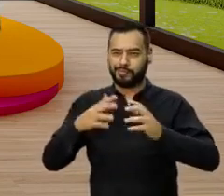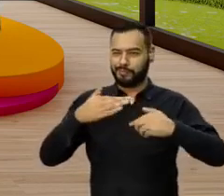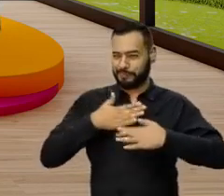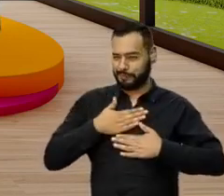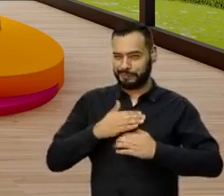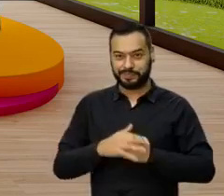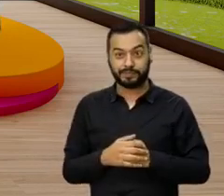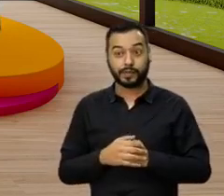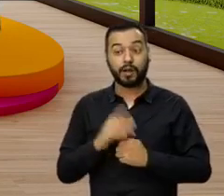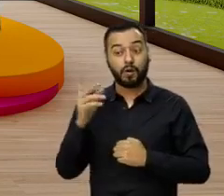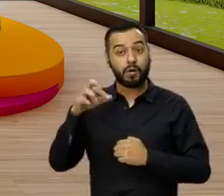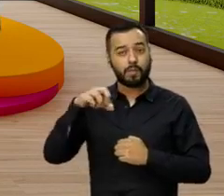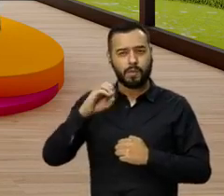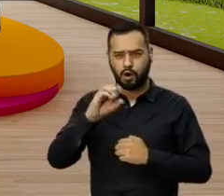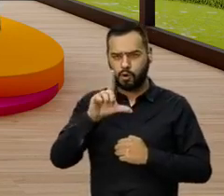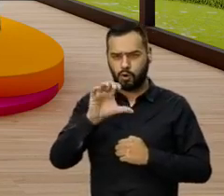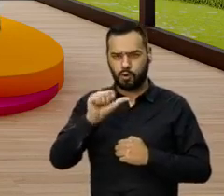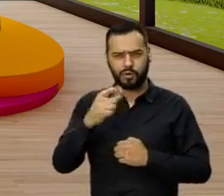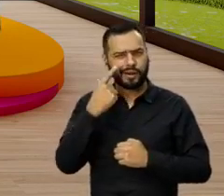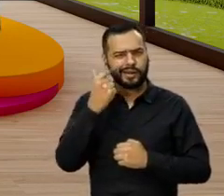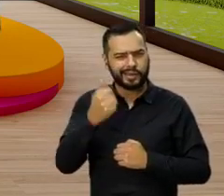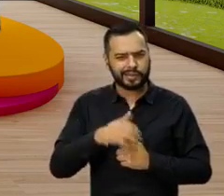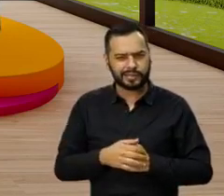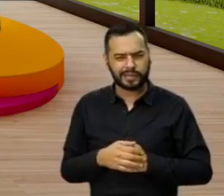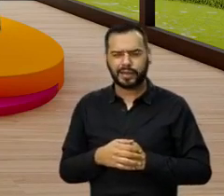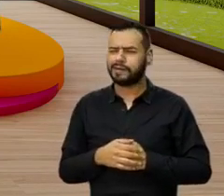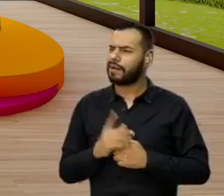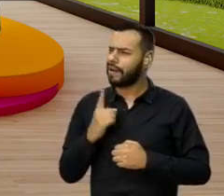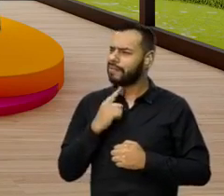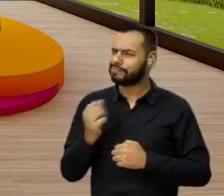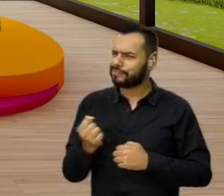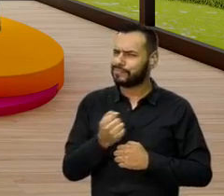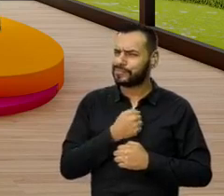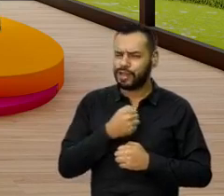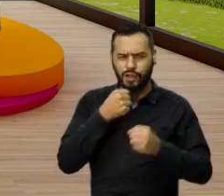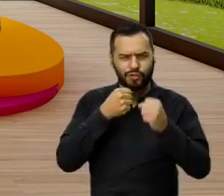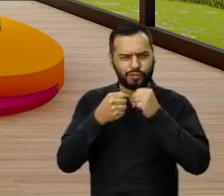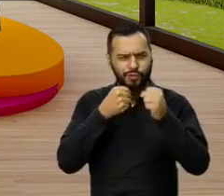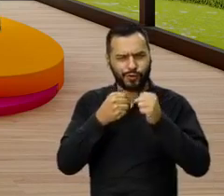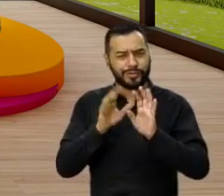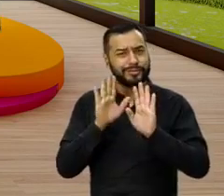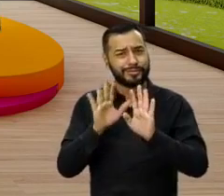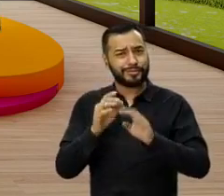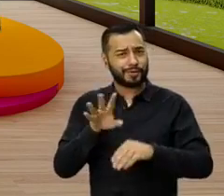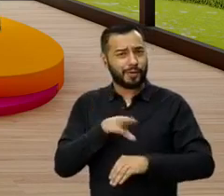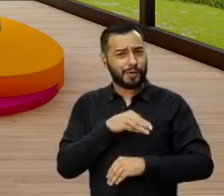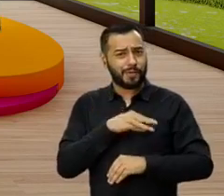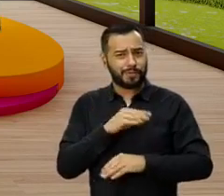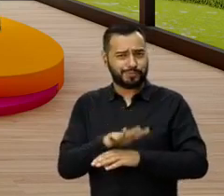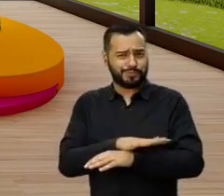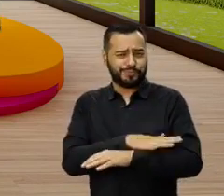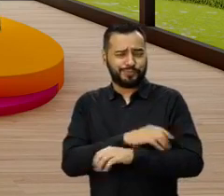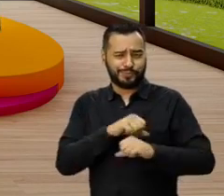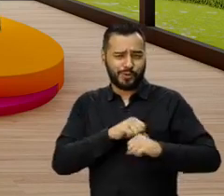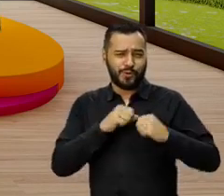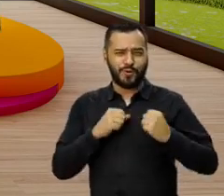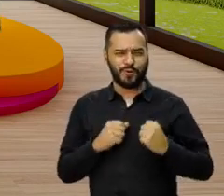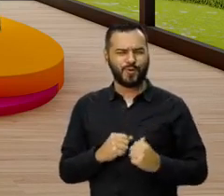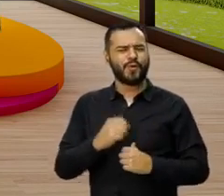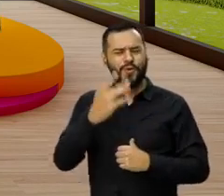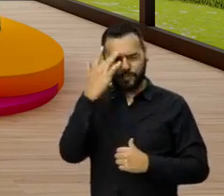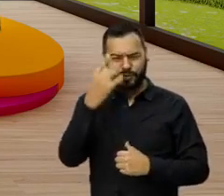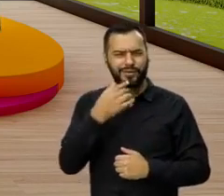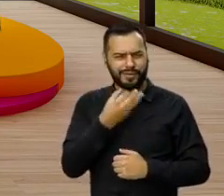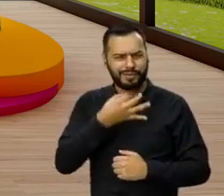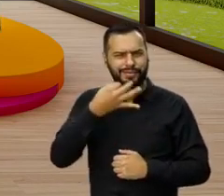yo. Paola Andrea, qué chévere, nos encanta que nos des esa noticia, de verdad que nos alegra muchísimo el corazón porque